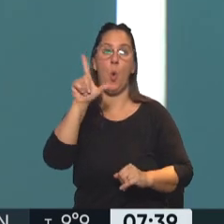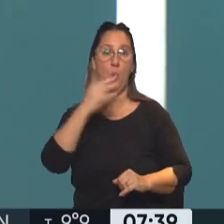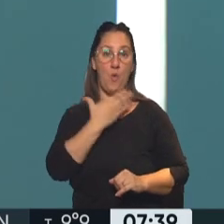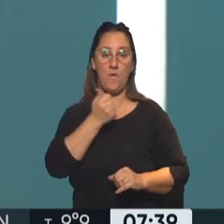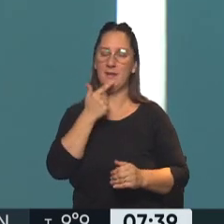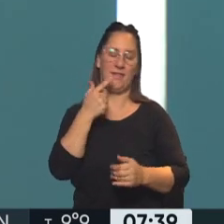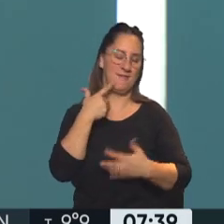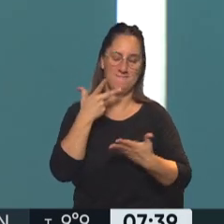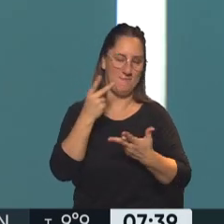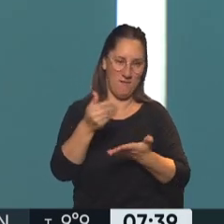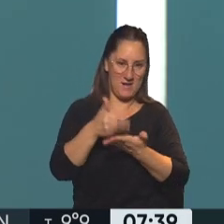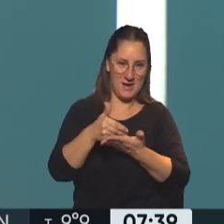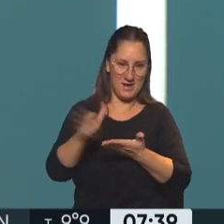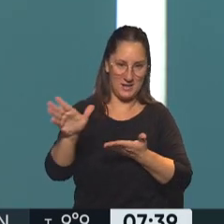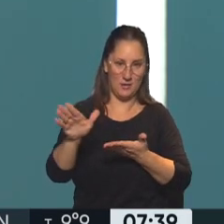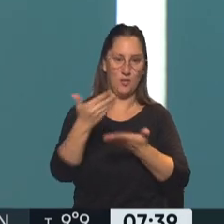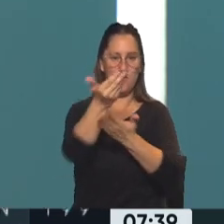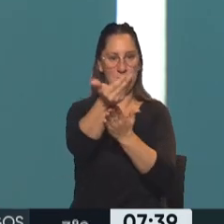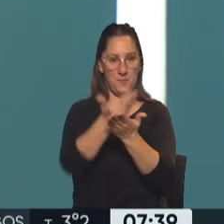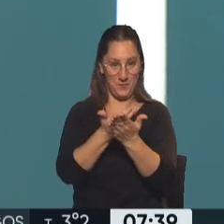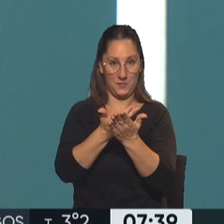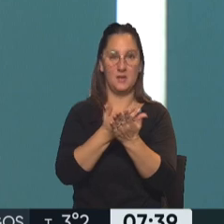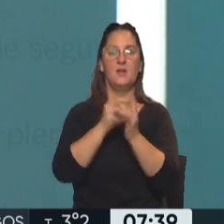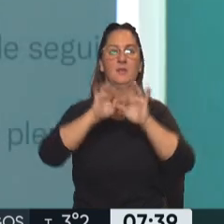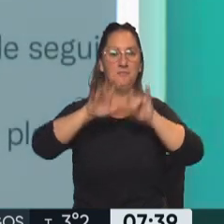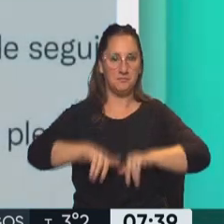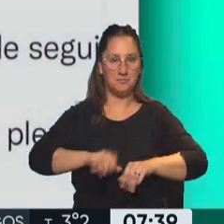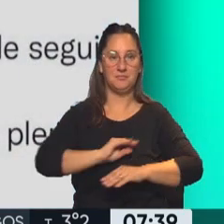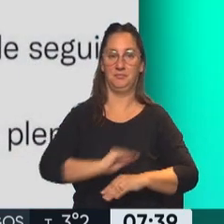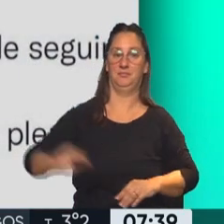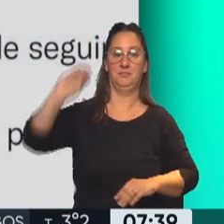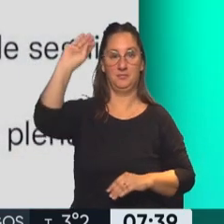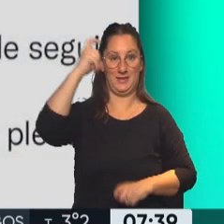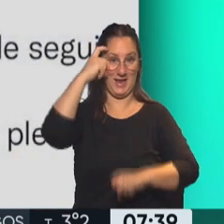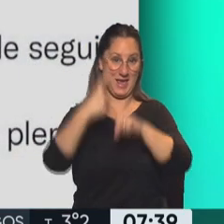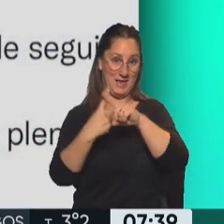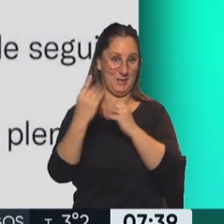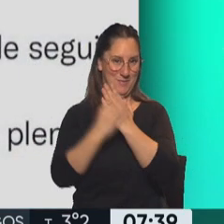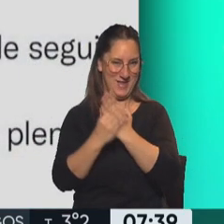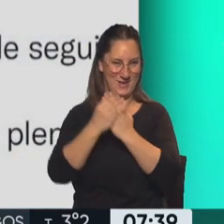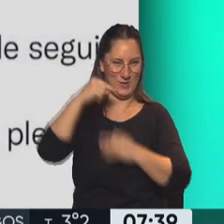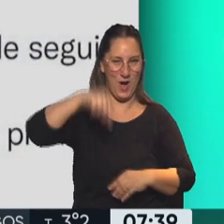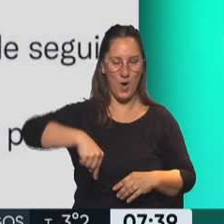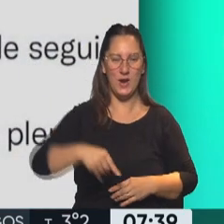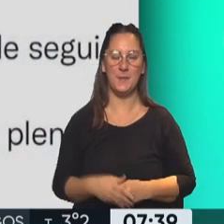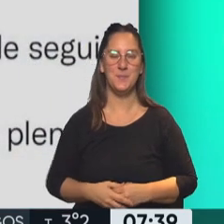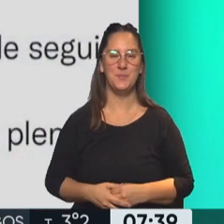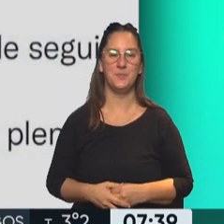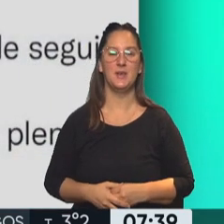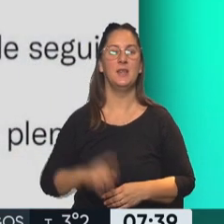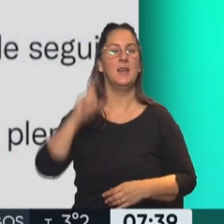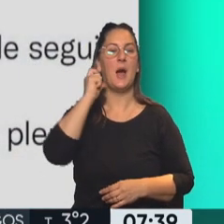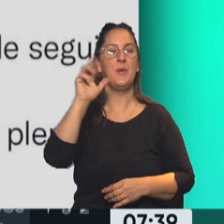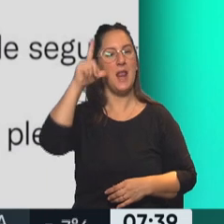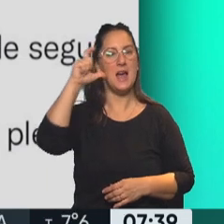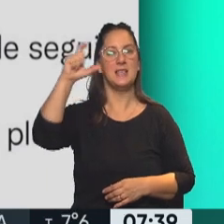que vos señalabas que difundió, además, Matías Culfas, el ahora ex Ministro de Desarrollo Productivo de la Nación. Gabriela